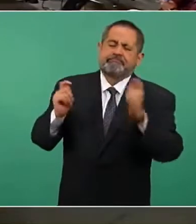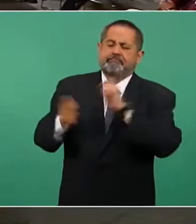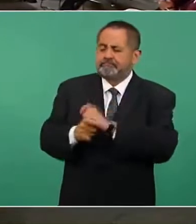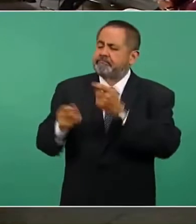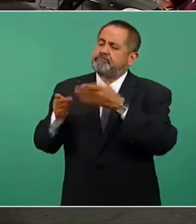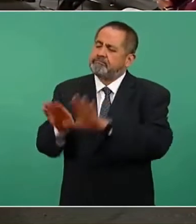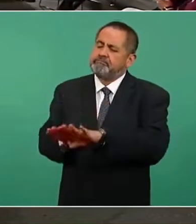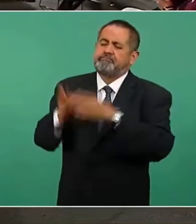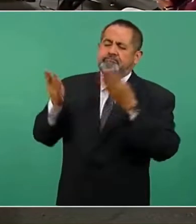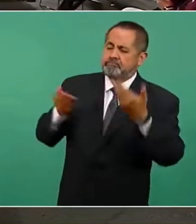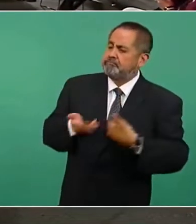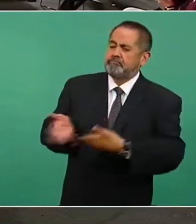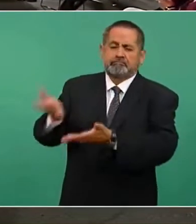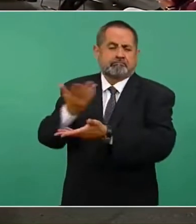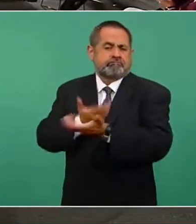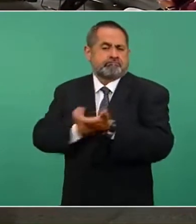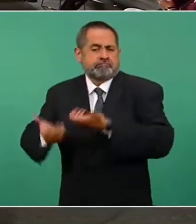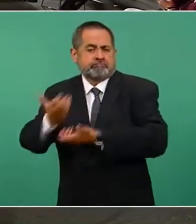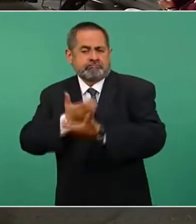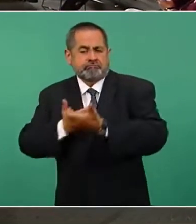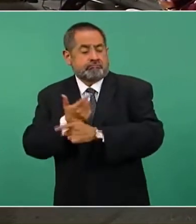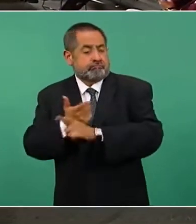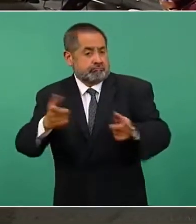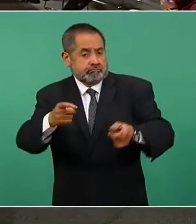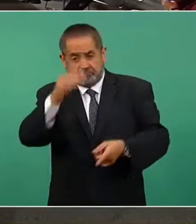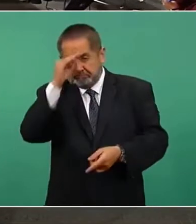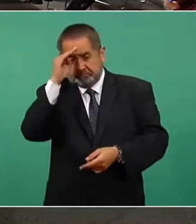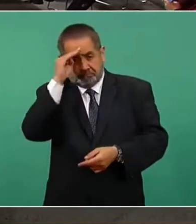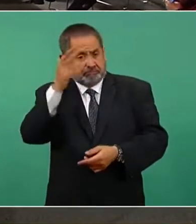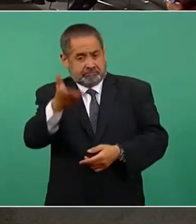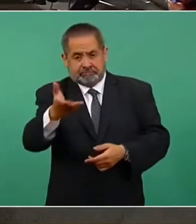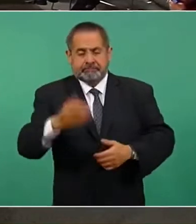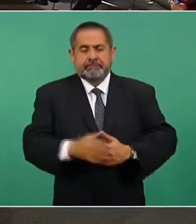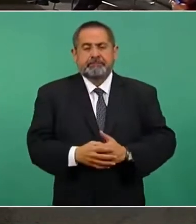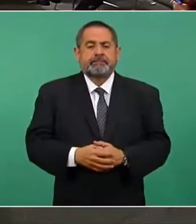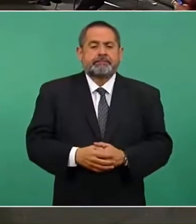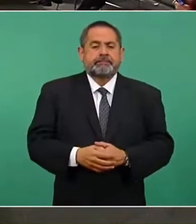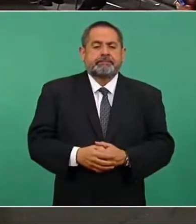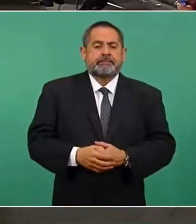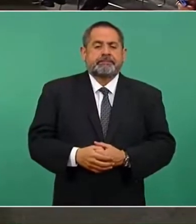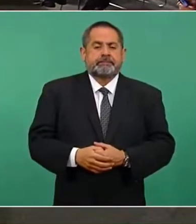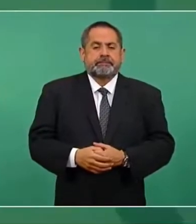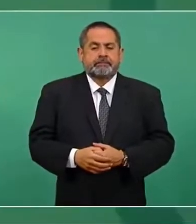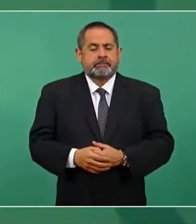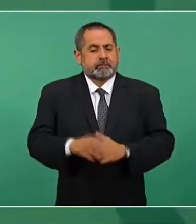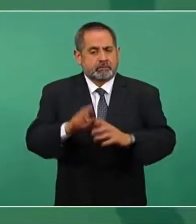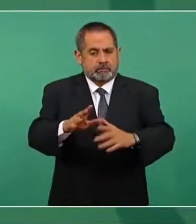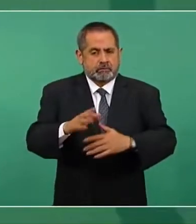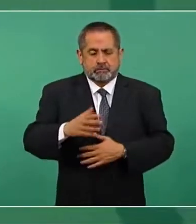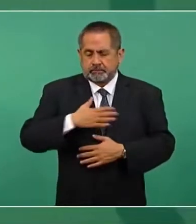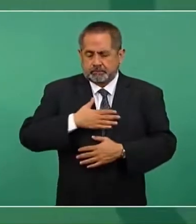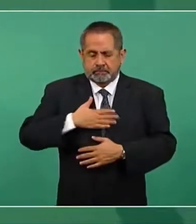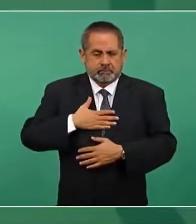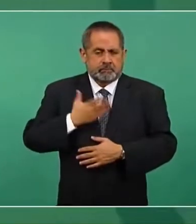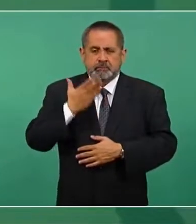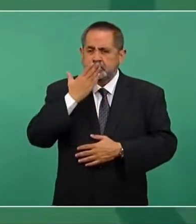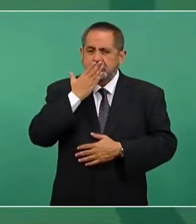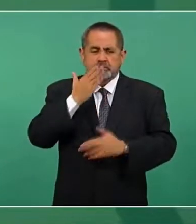o que pudieran levantar el bloqueo? ¿Cuál es su impresión, presidente? Bueno, nosotros tenemos muy buenas relaciones